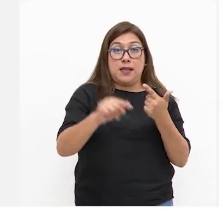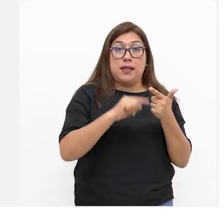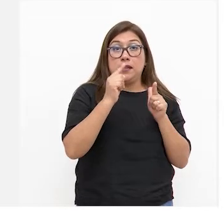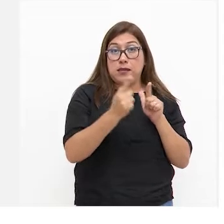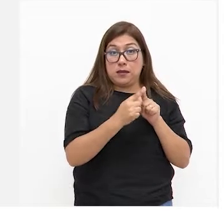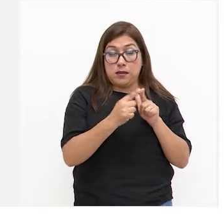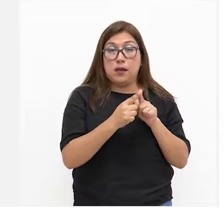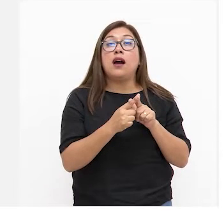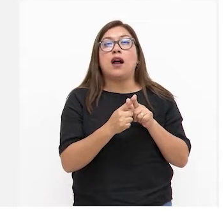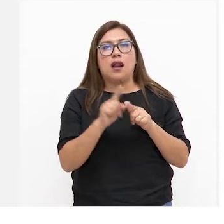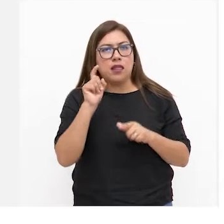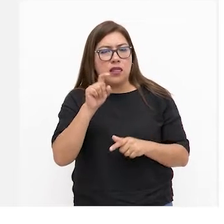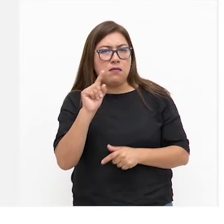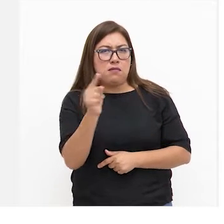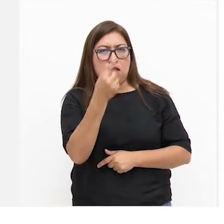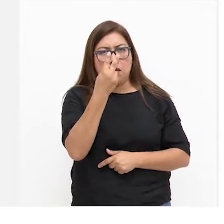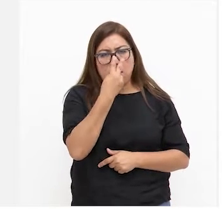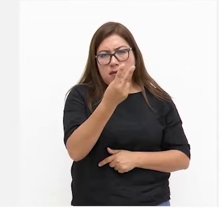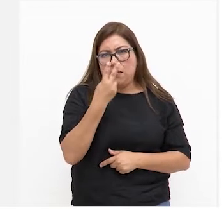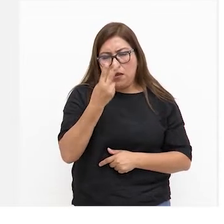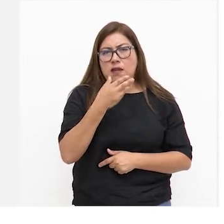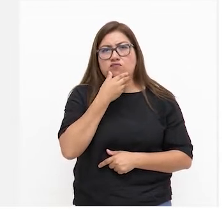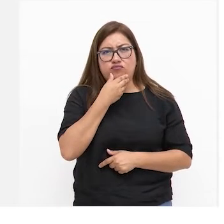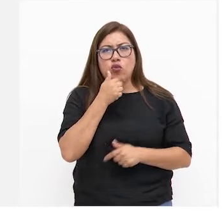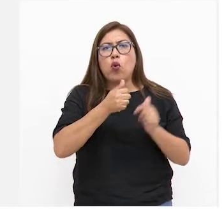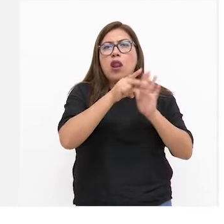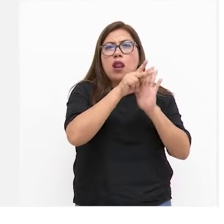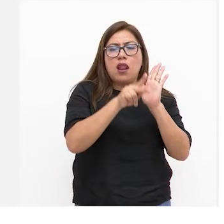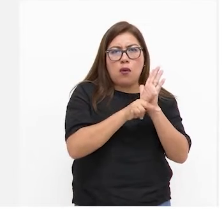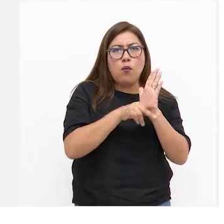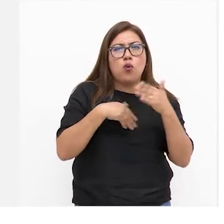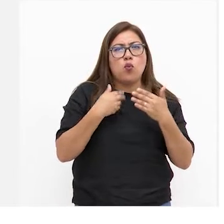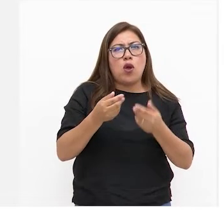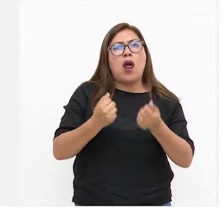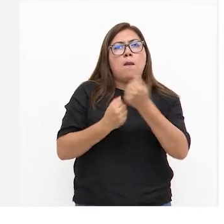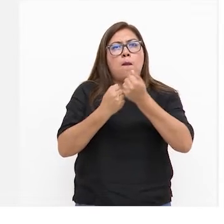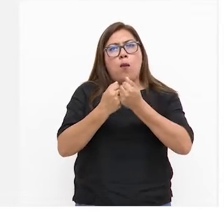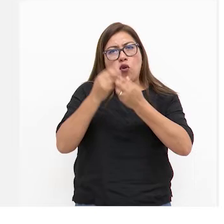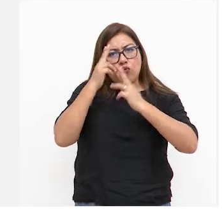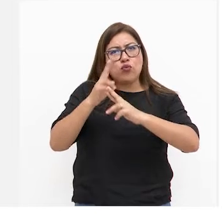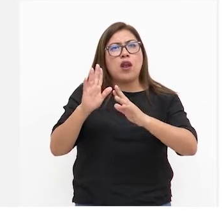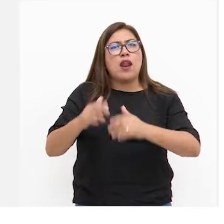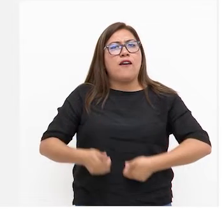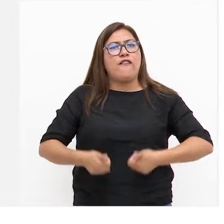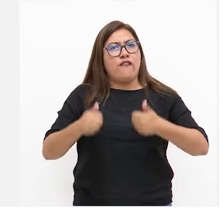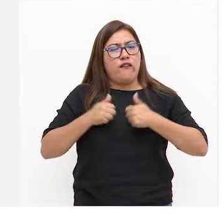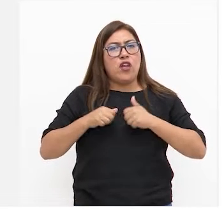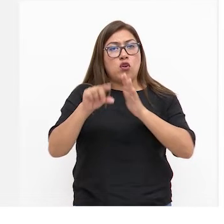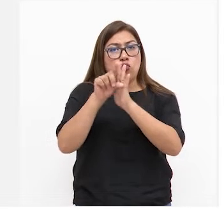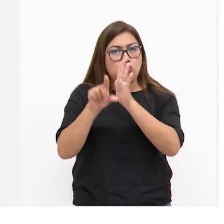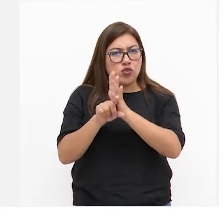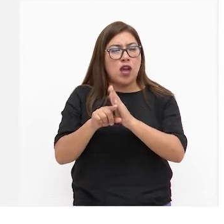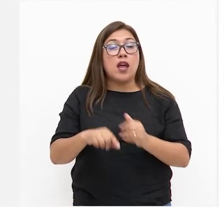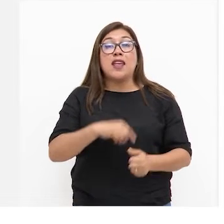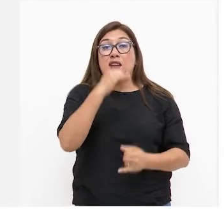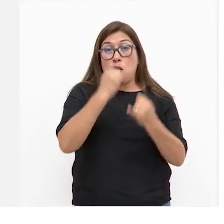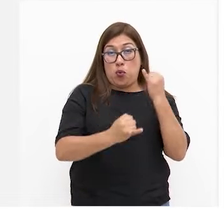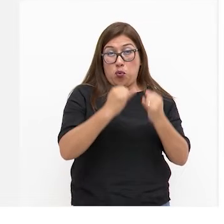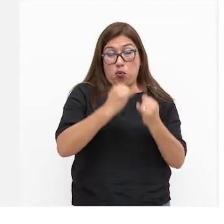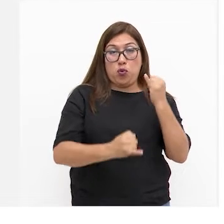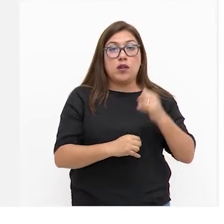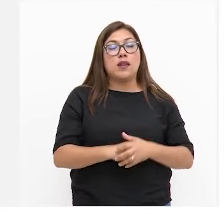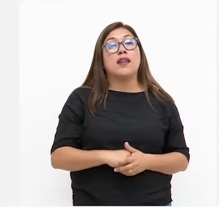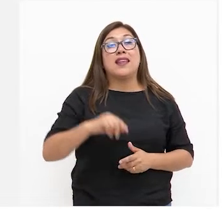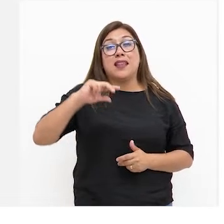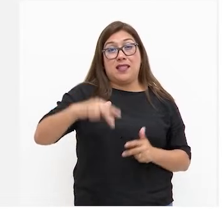en segundo lugar se identificarán las pautas para el reconocimiento de apoyos voluntarios en la vía judicial por